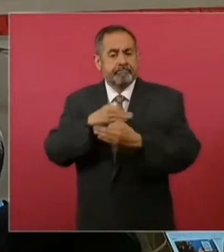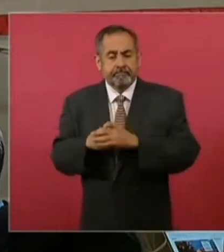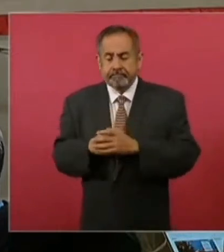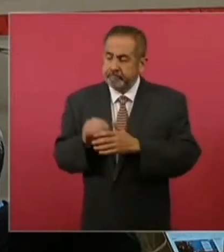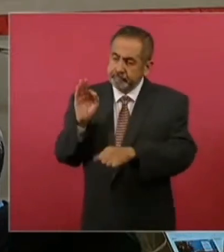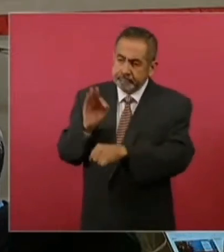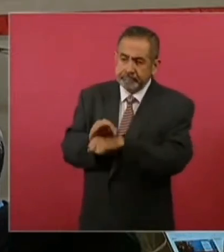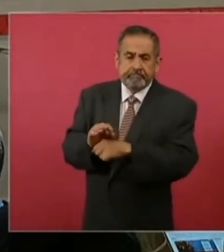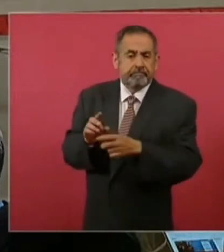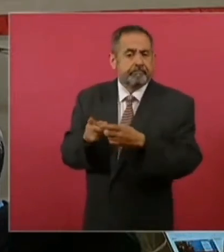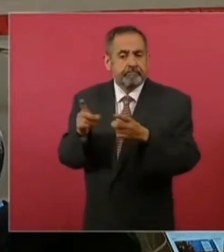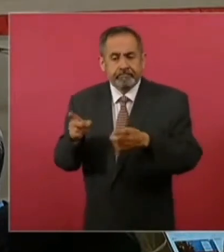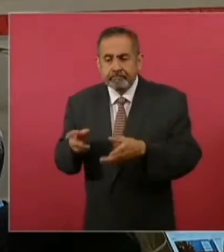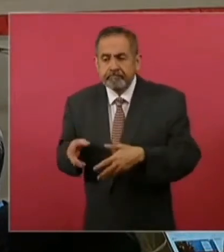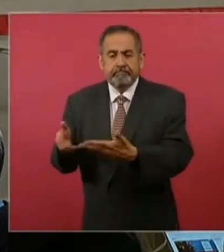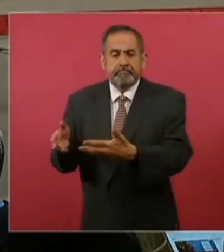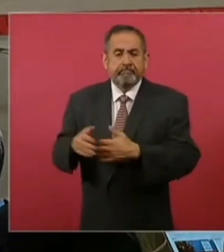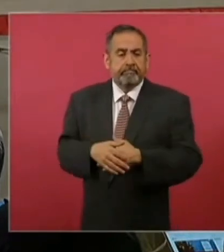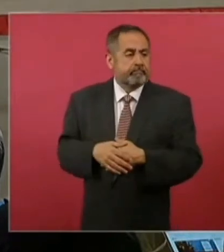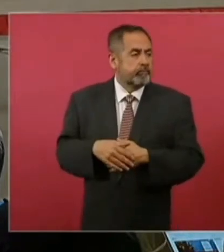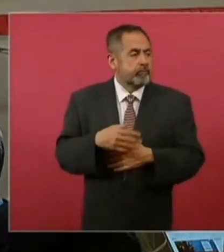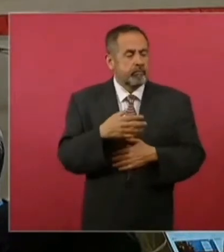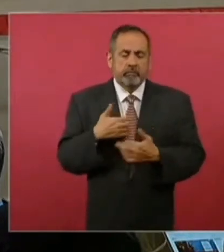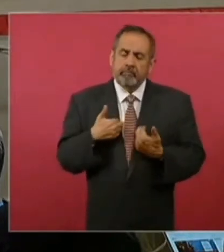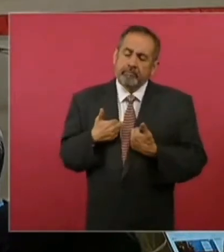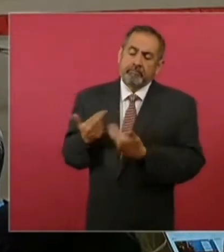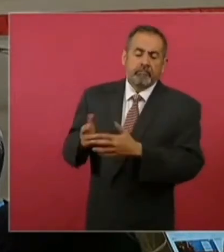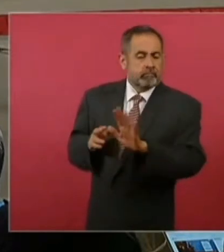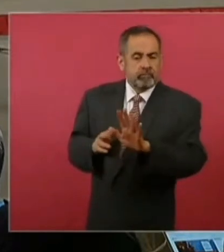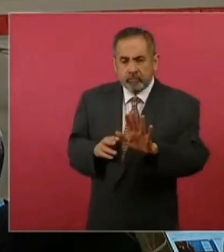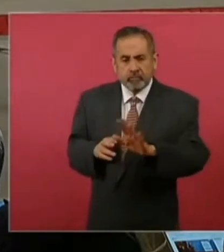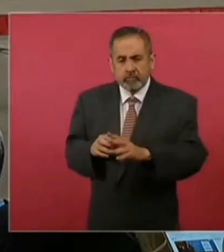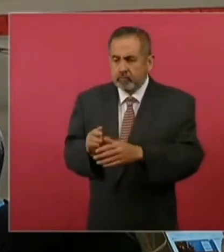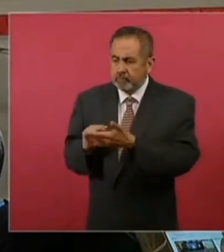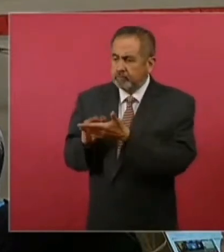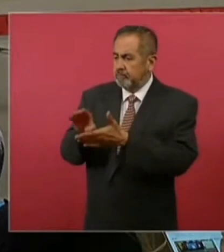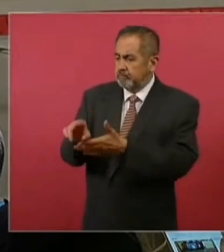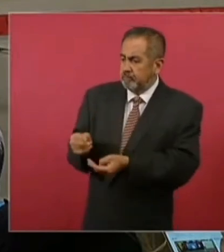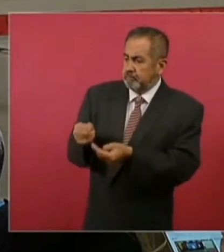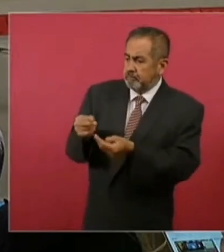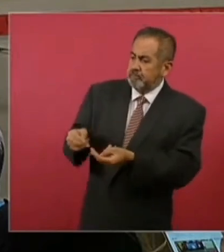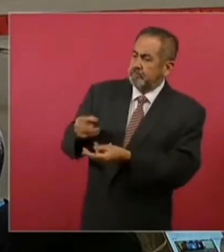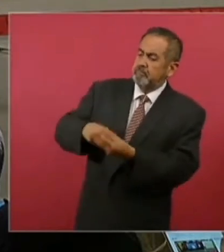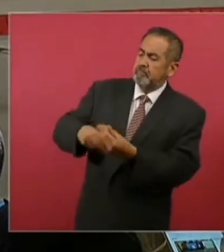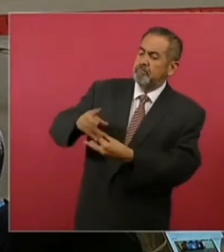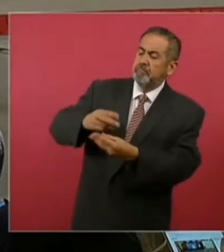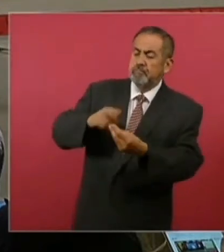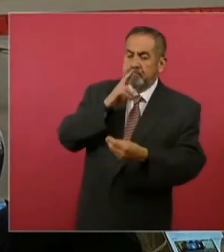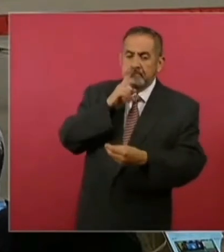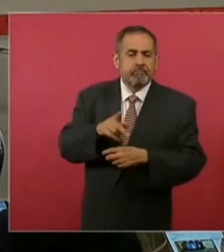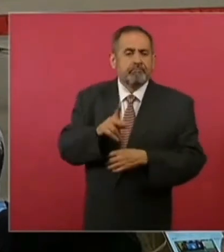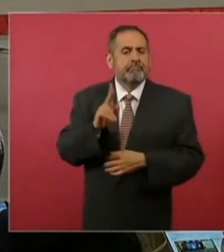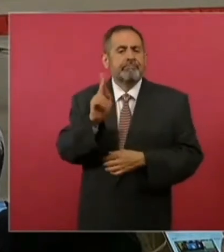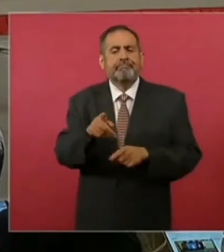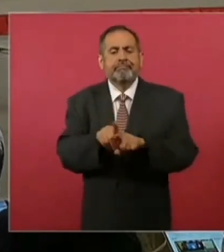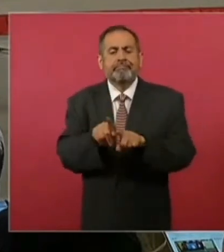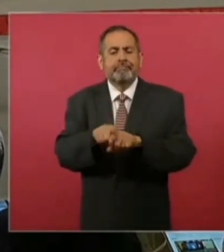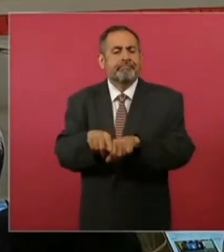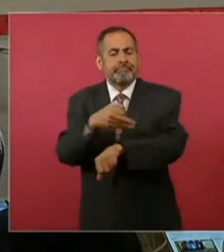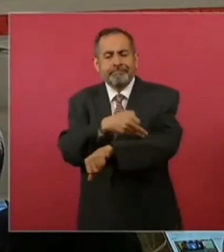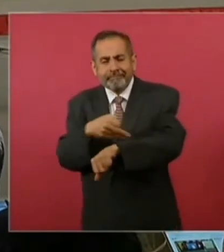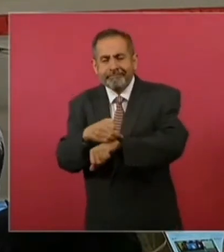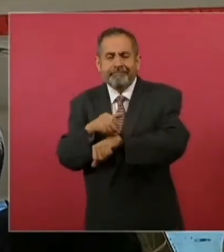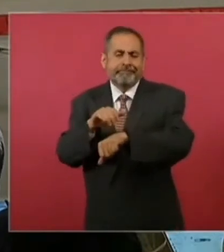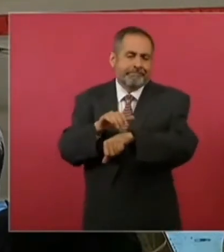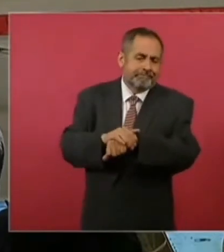desarrollo no es regalar lo que nos falta a otros países, es una inversión. Es como si entre amigos o entre parientes quisiéramos